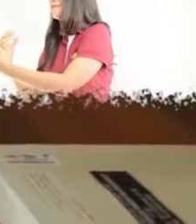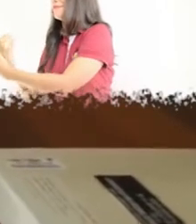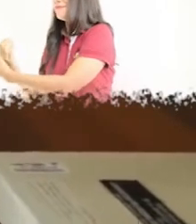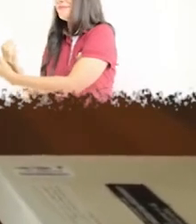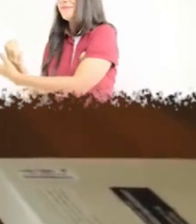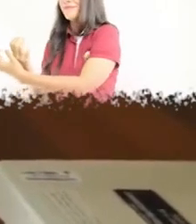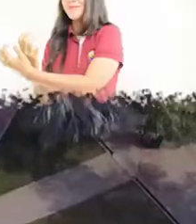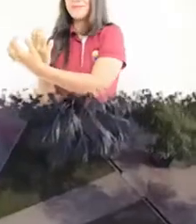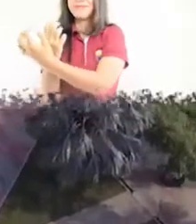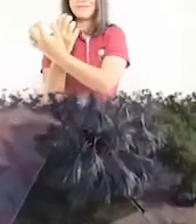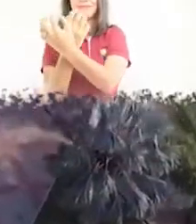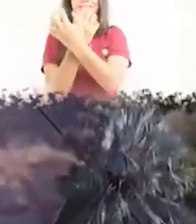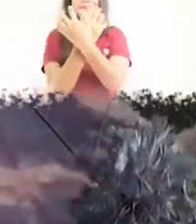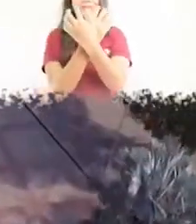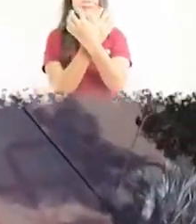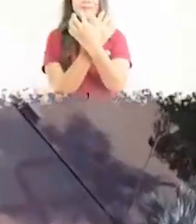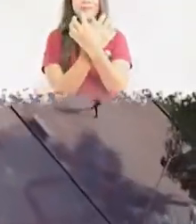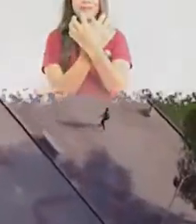ciencia